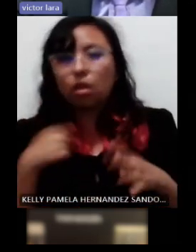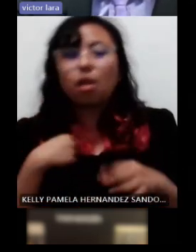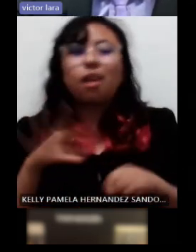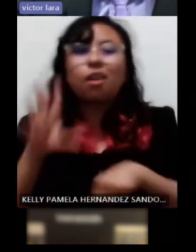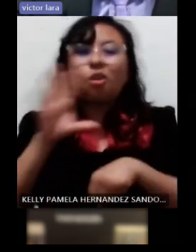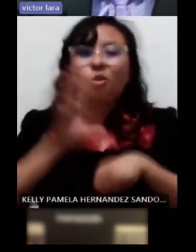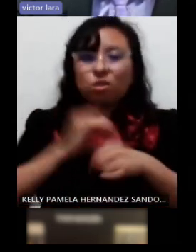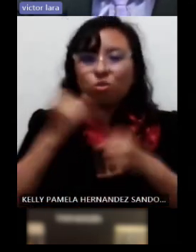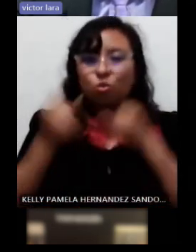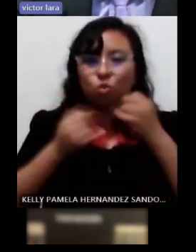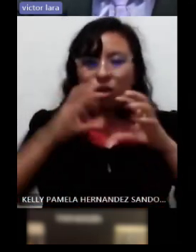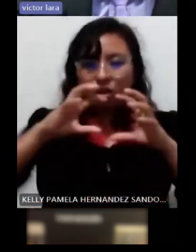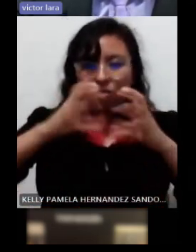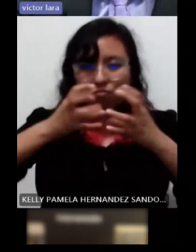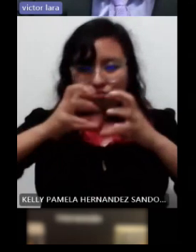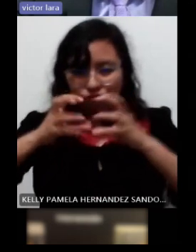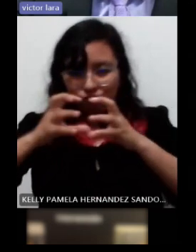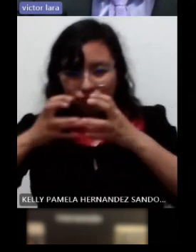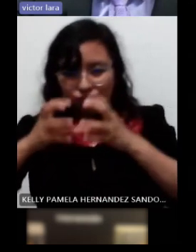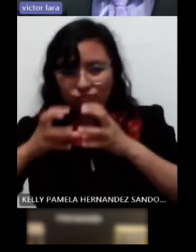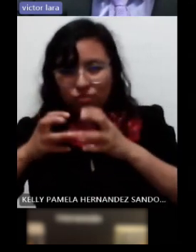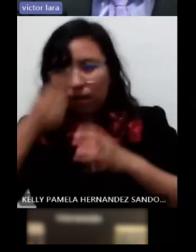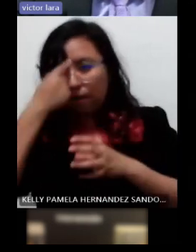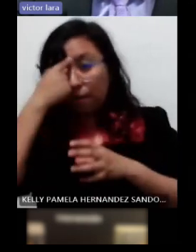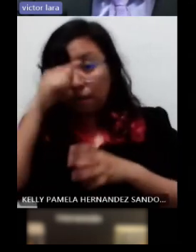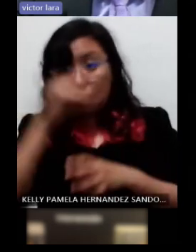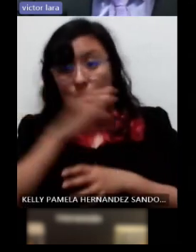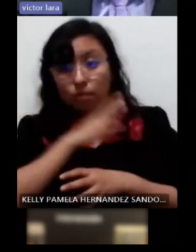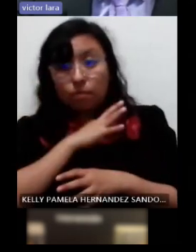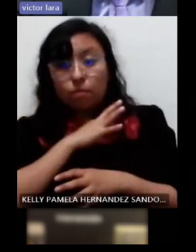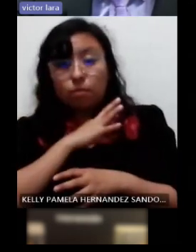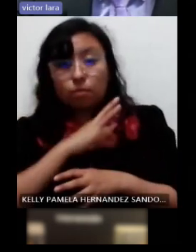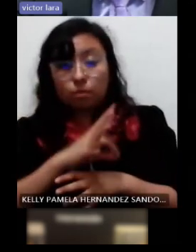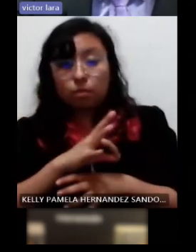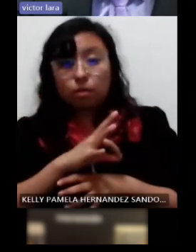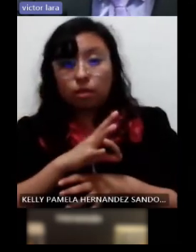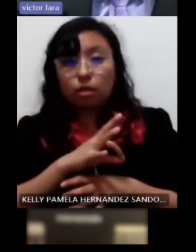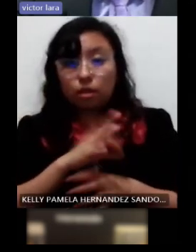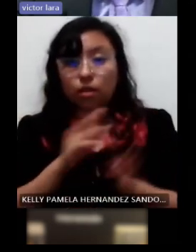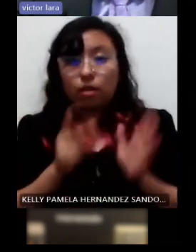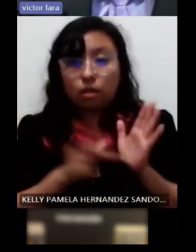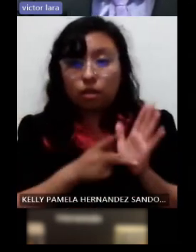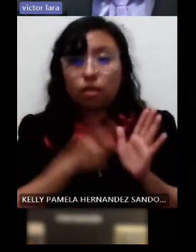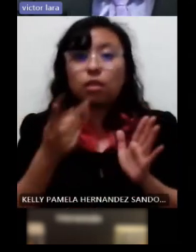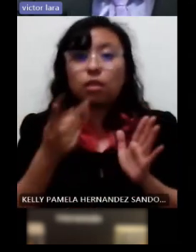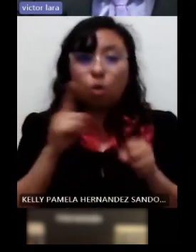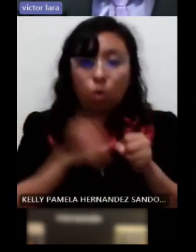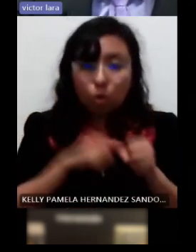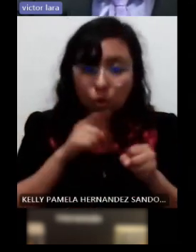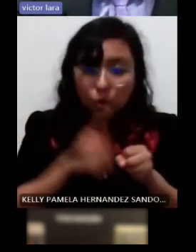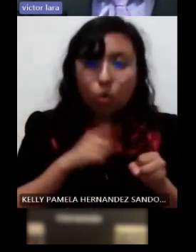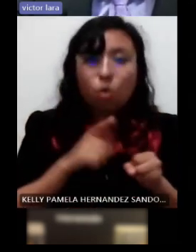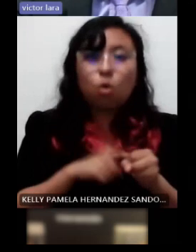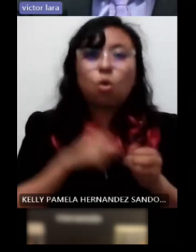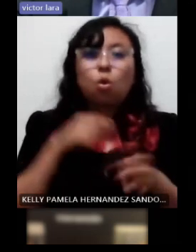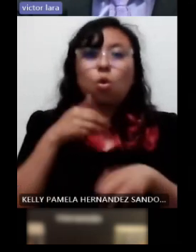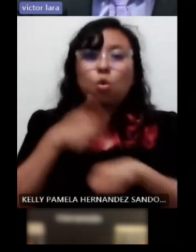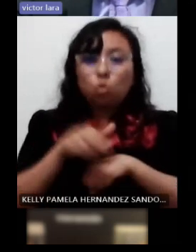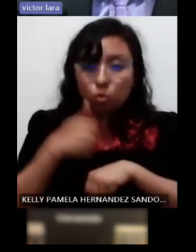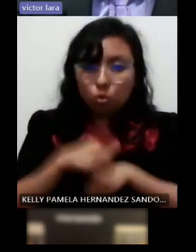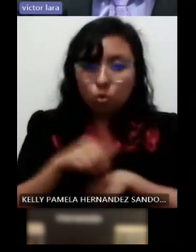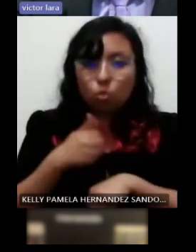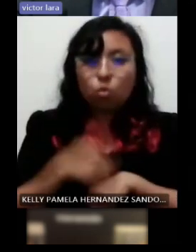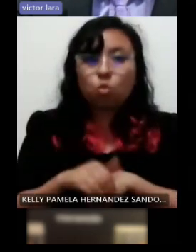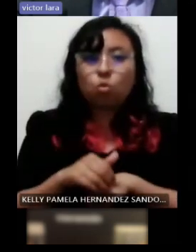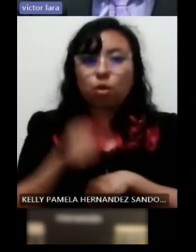rubik para que él me pueda ir justamente mostrando los colores le enseño los números y él me